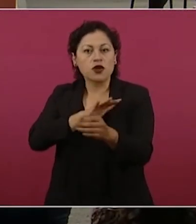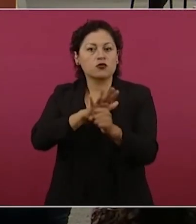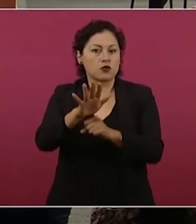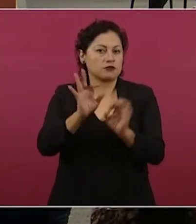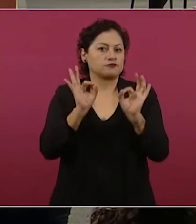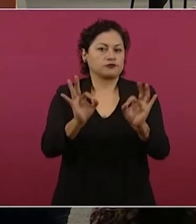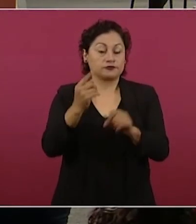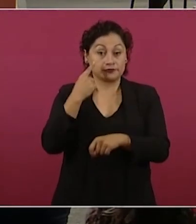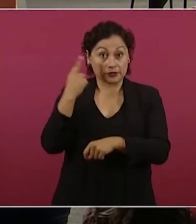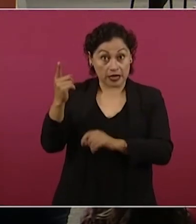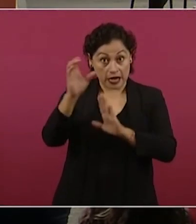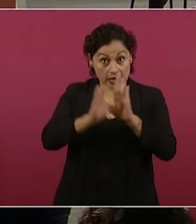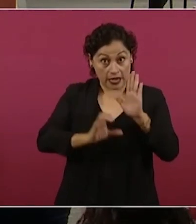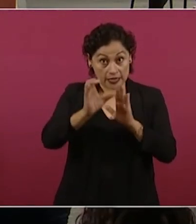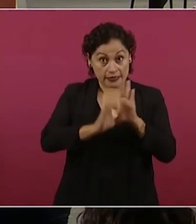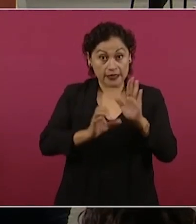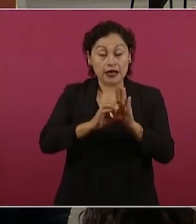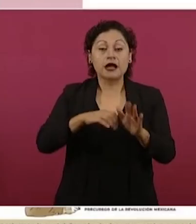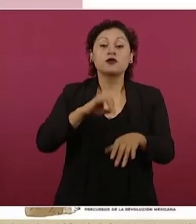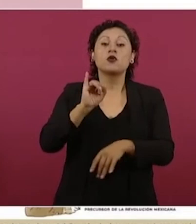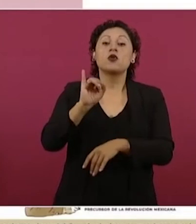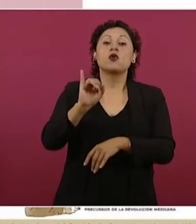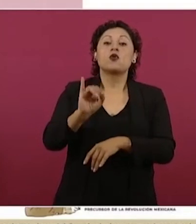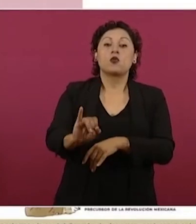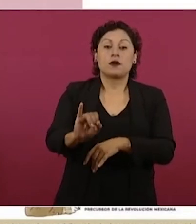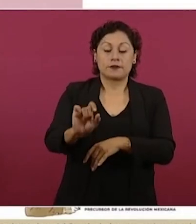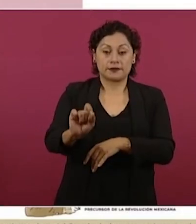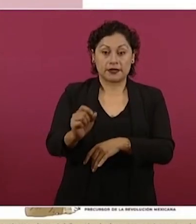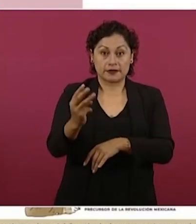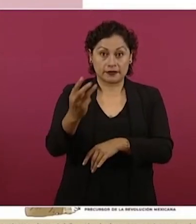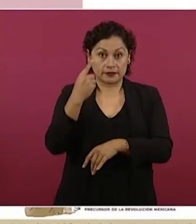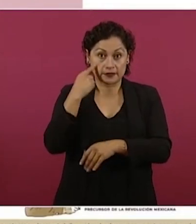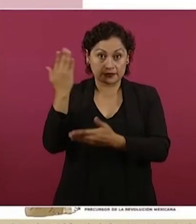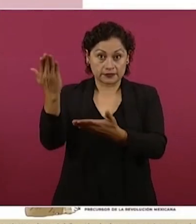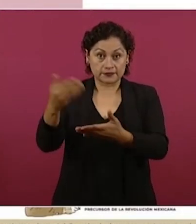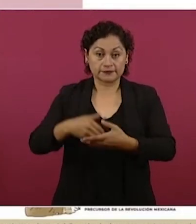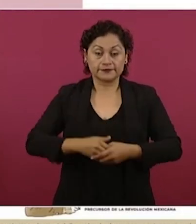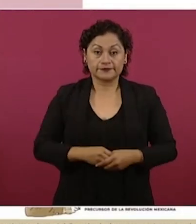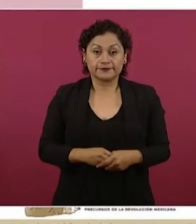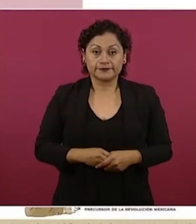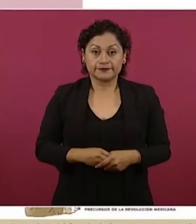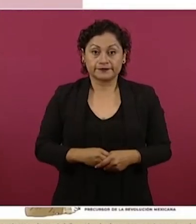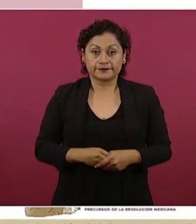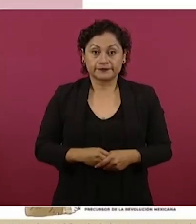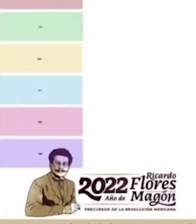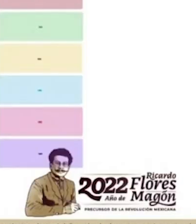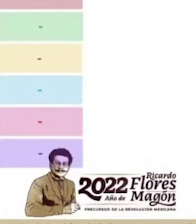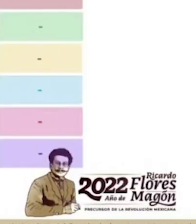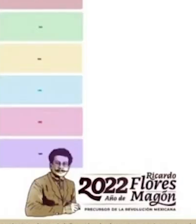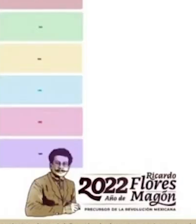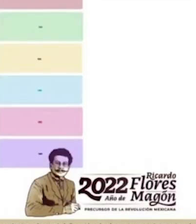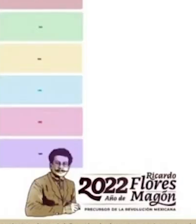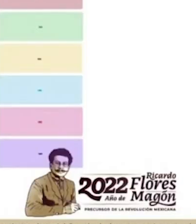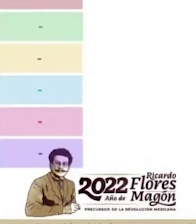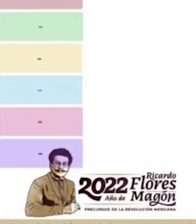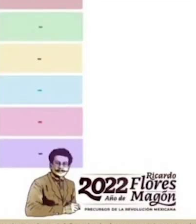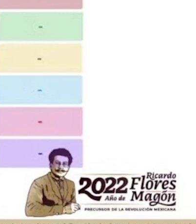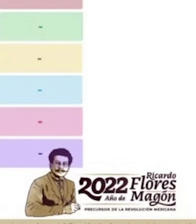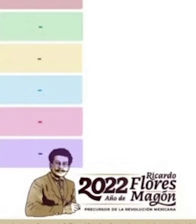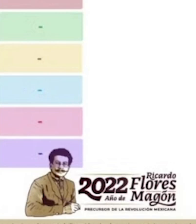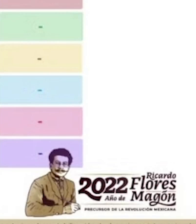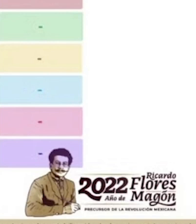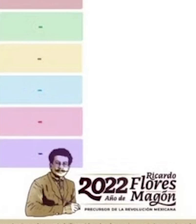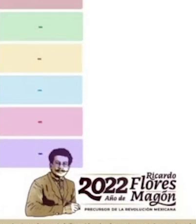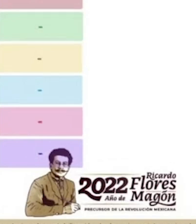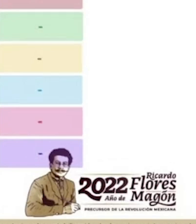calendario que el próximo jueves 23 llegarán un poco más de 800 mil dosis de vacuna y el viernes 24,